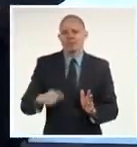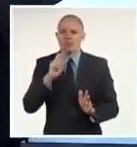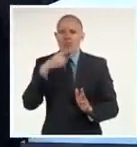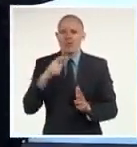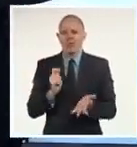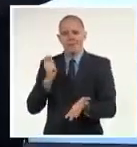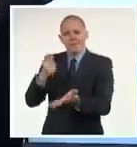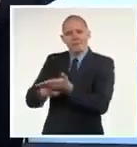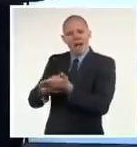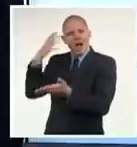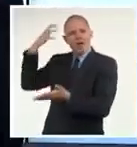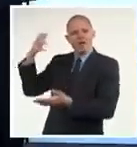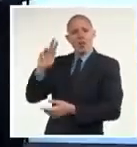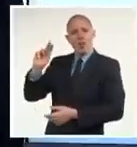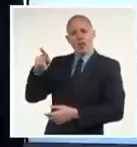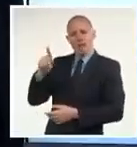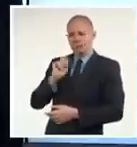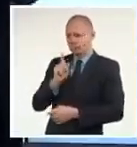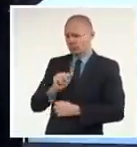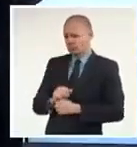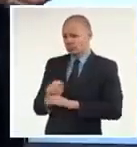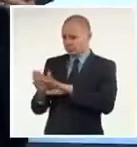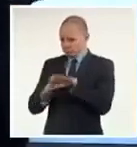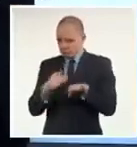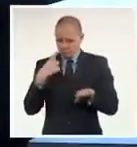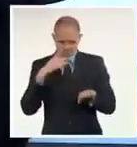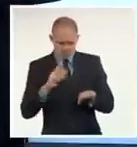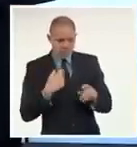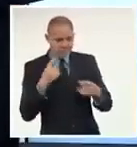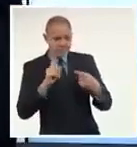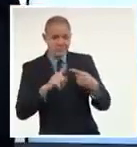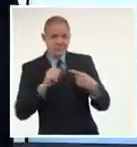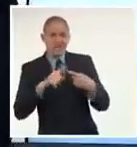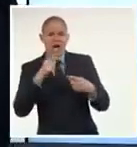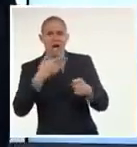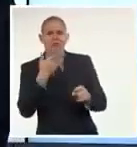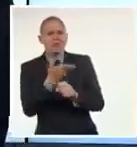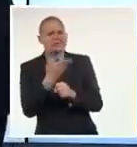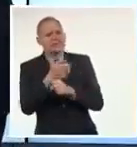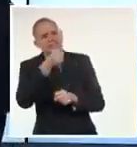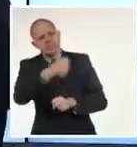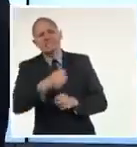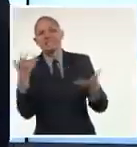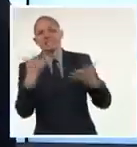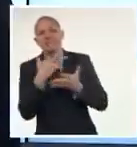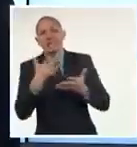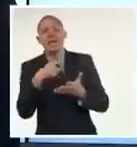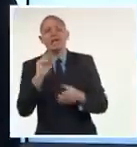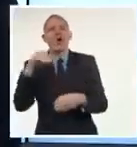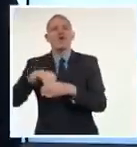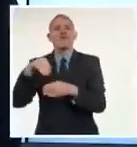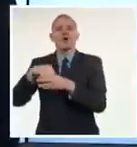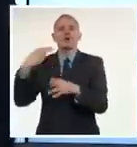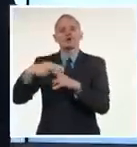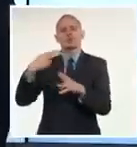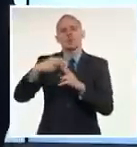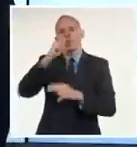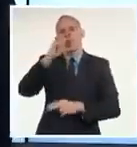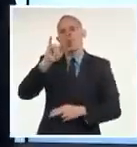la demanda la interpone un fondo buitre. Su nombre oficial es CRFI Limited.